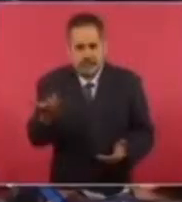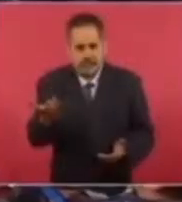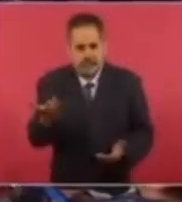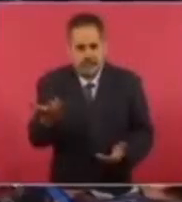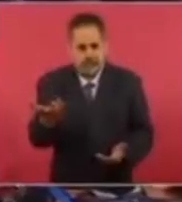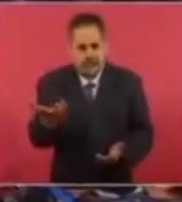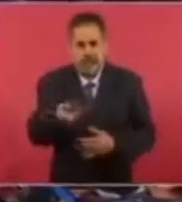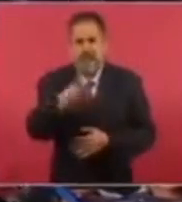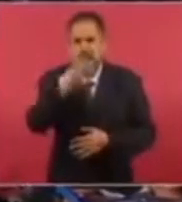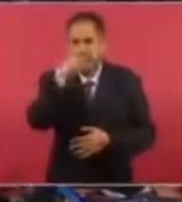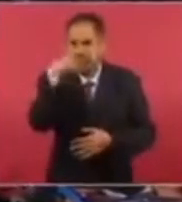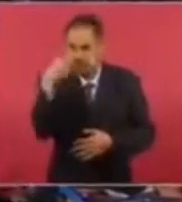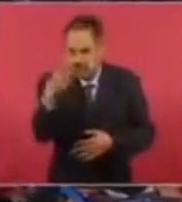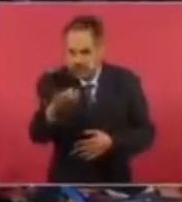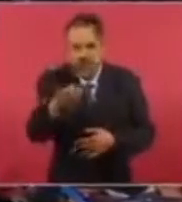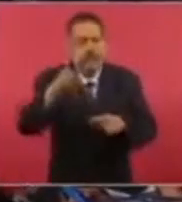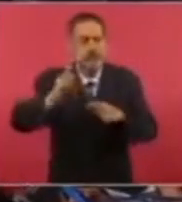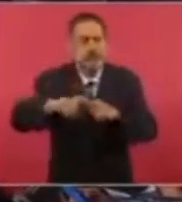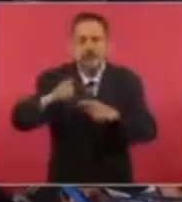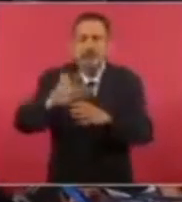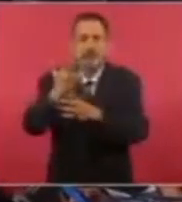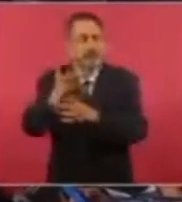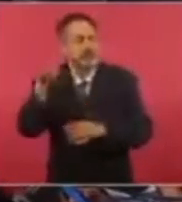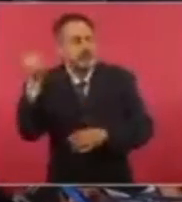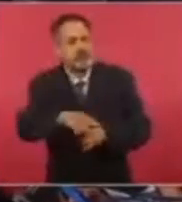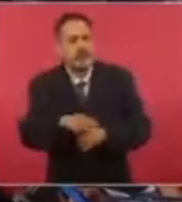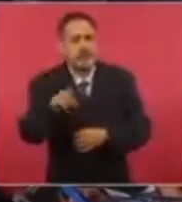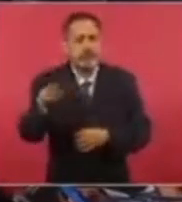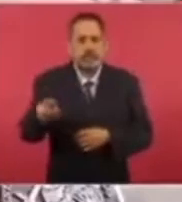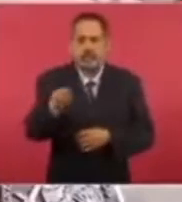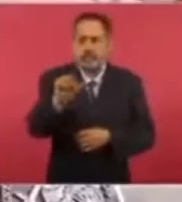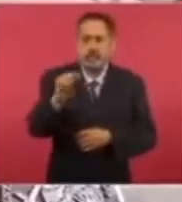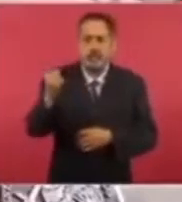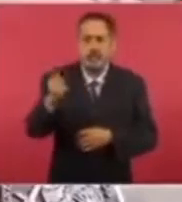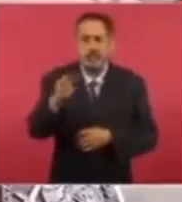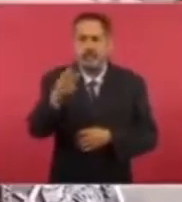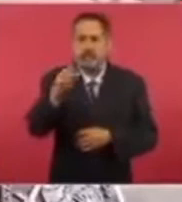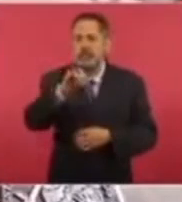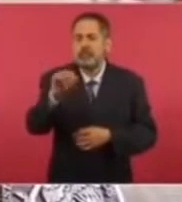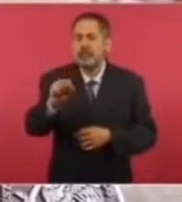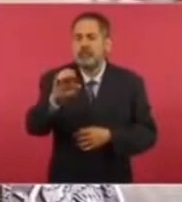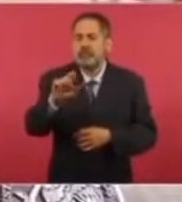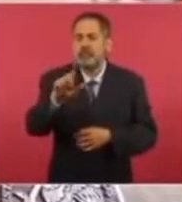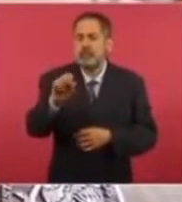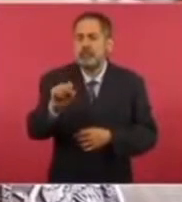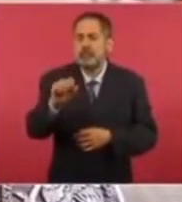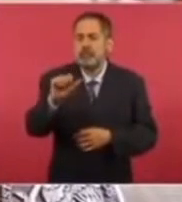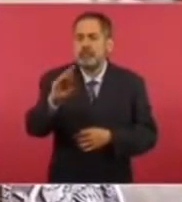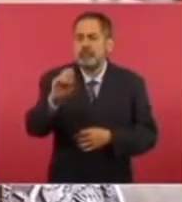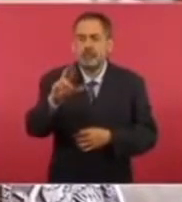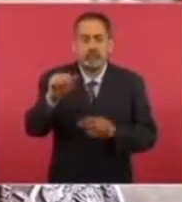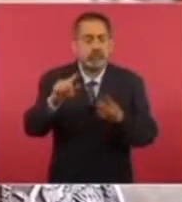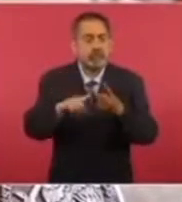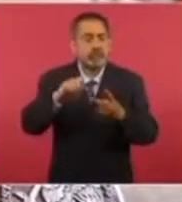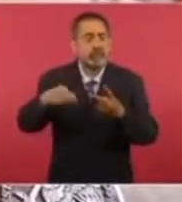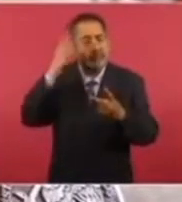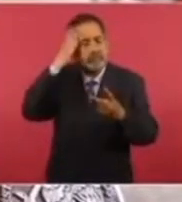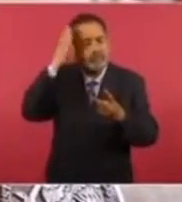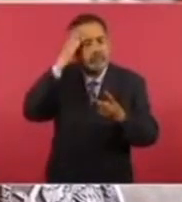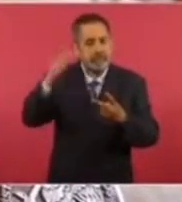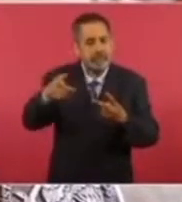Quienes dieron la orden, participa a uno, presuntamente José Luis Abarca, los dirigentes de Guerreros Unidos